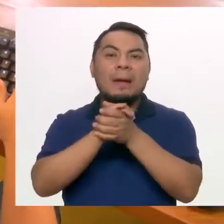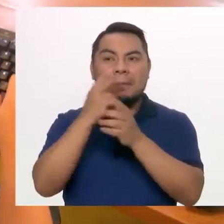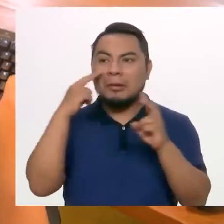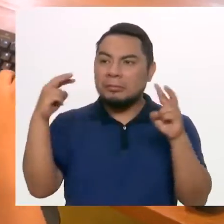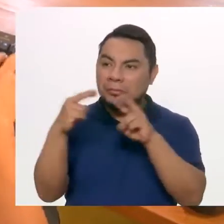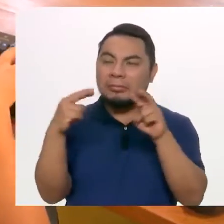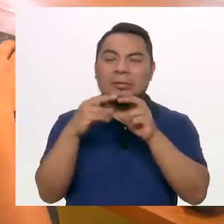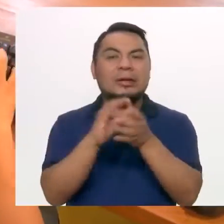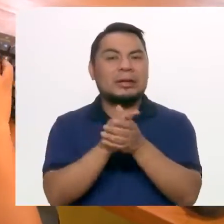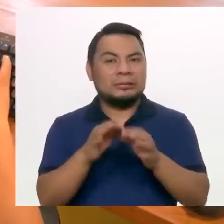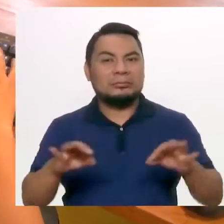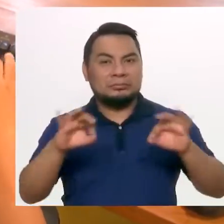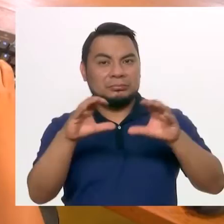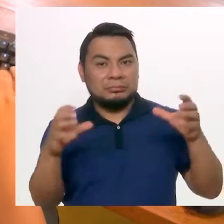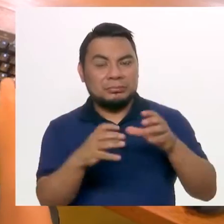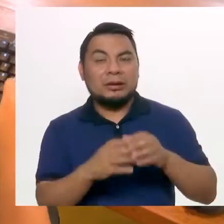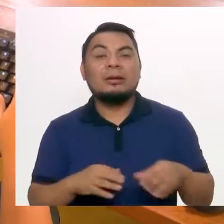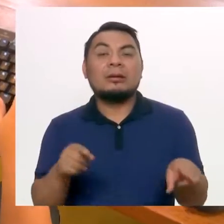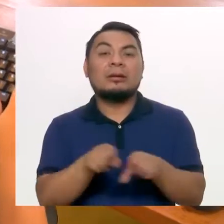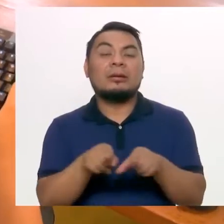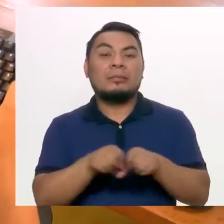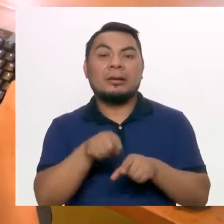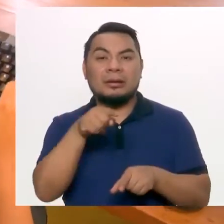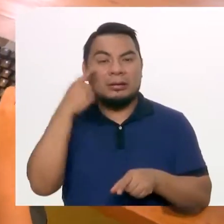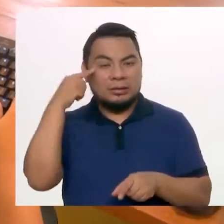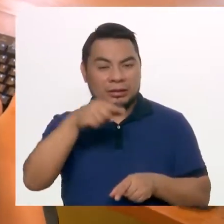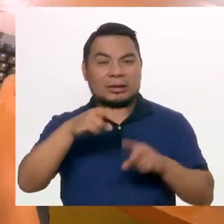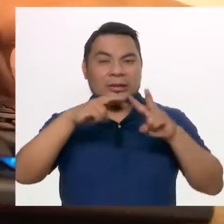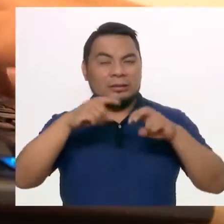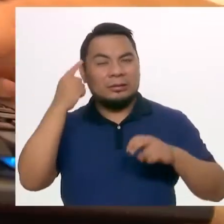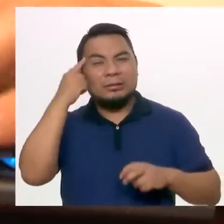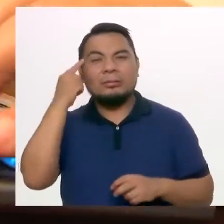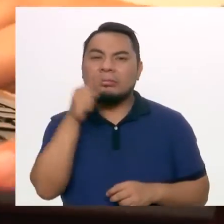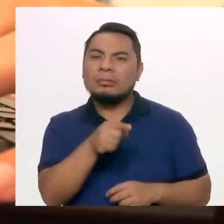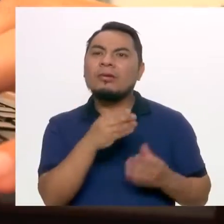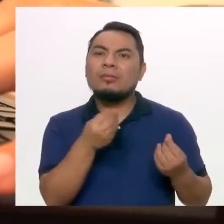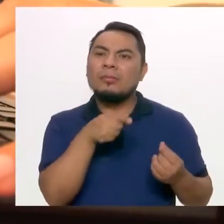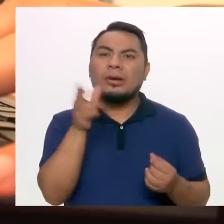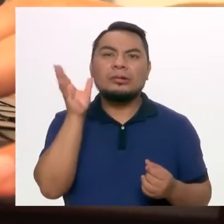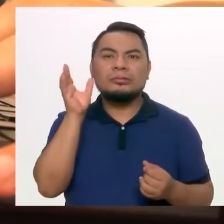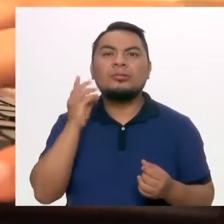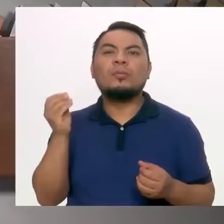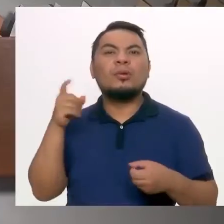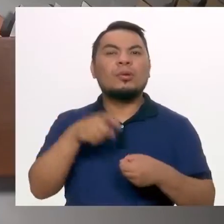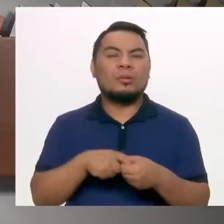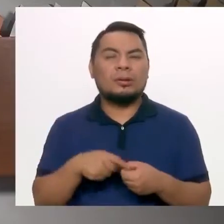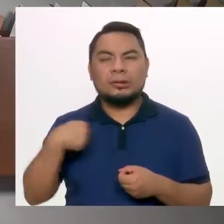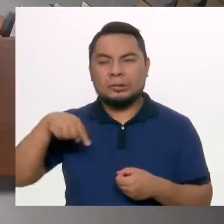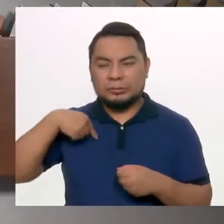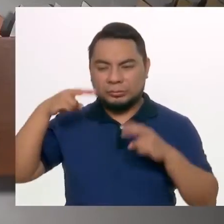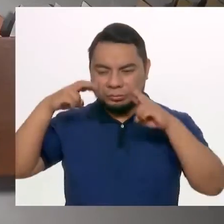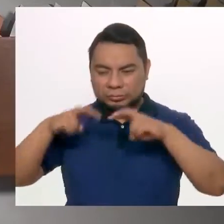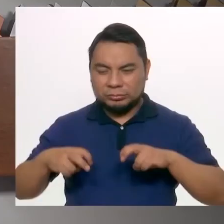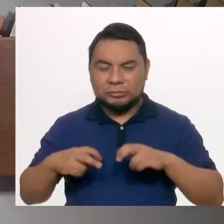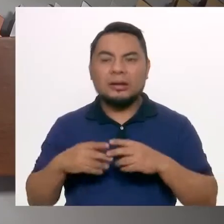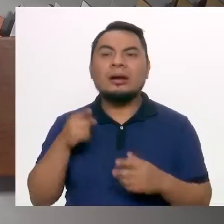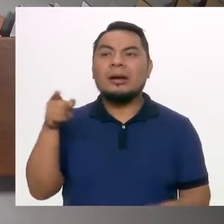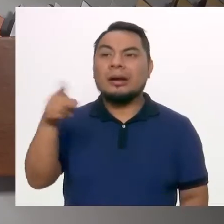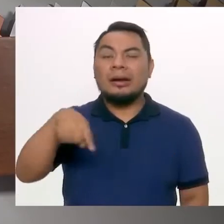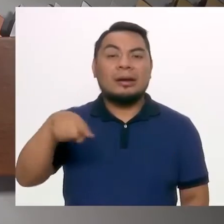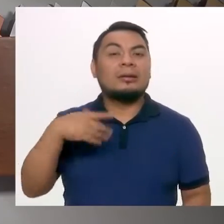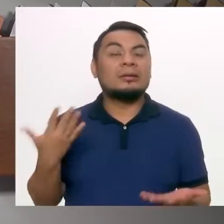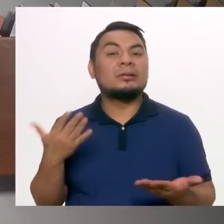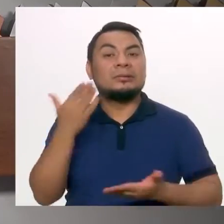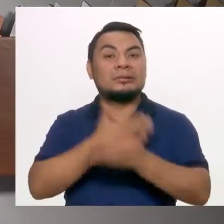muchas amistades, y que son muy importantes. A la misma vez, en el desarrollo de esta iniciativa y en nuestro proceso de investigación, nos dimos cuenta de que